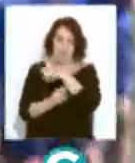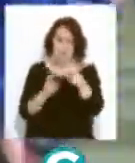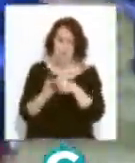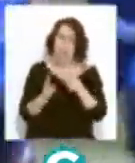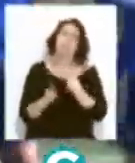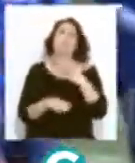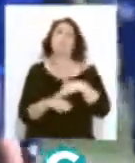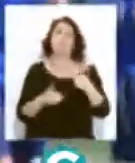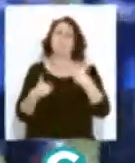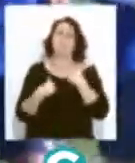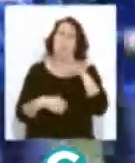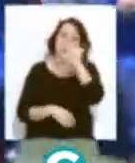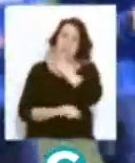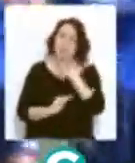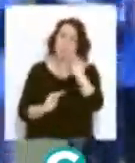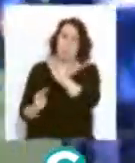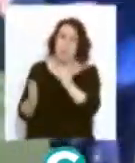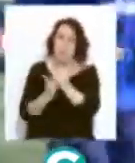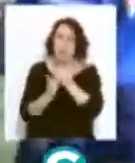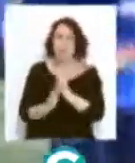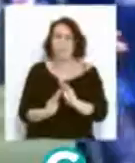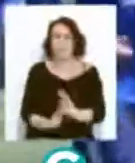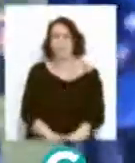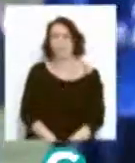representarán a sus países durante los próximos días.